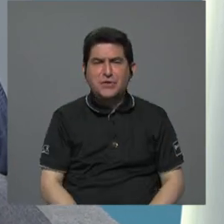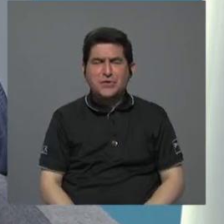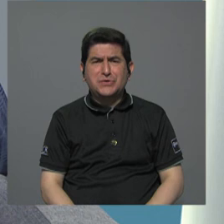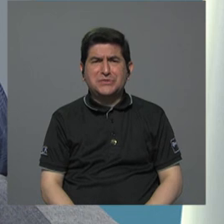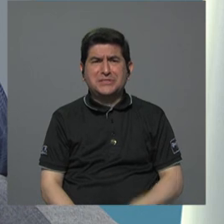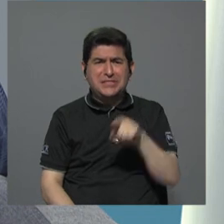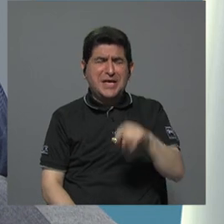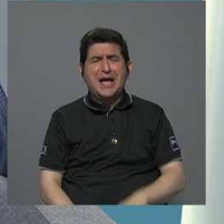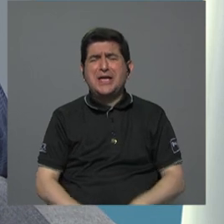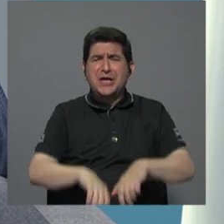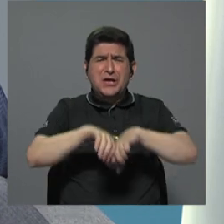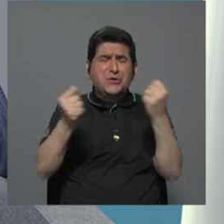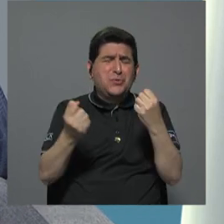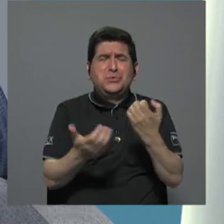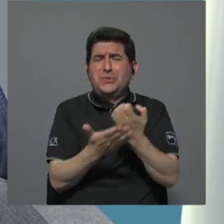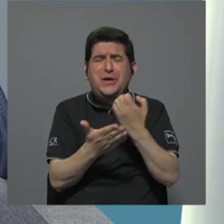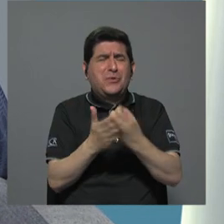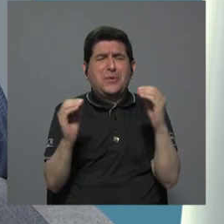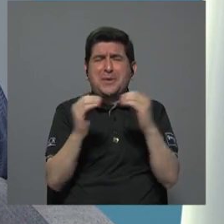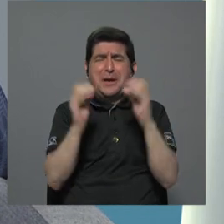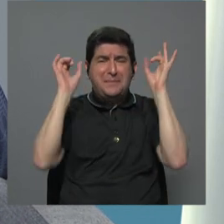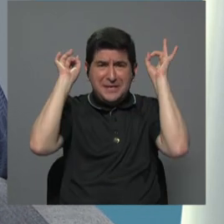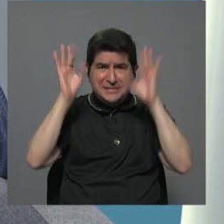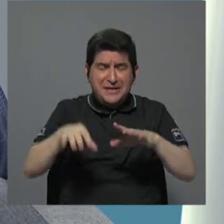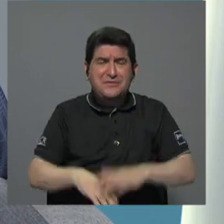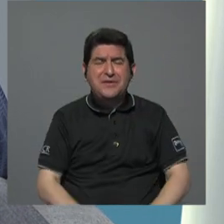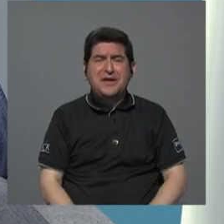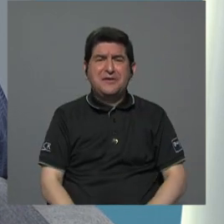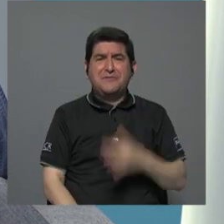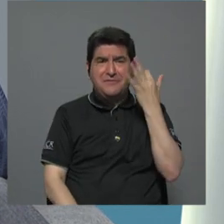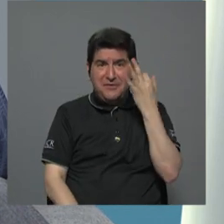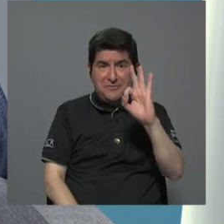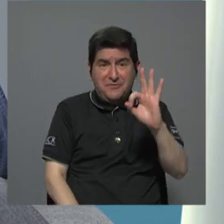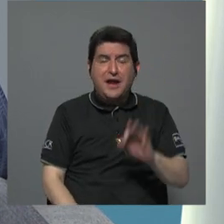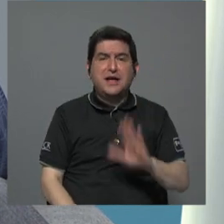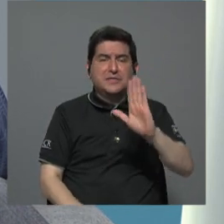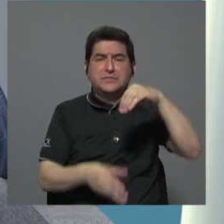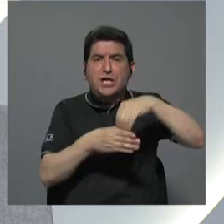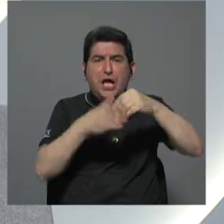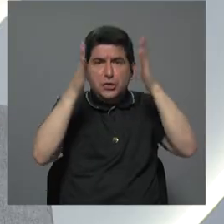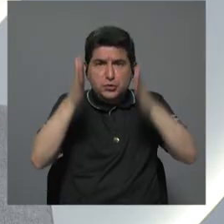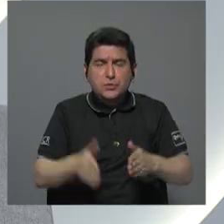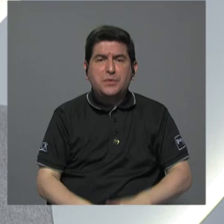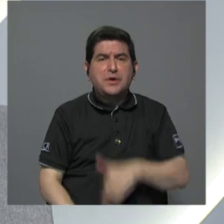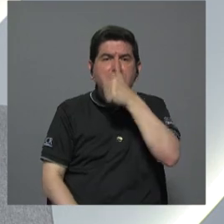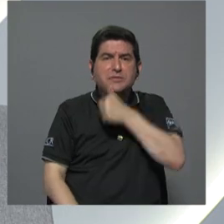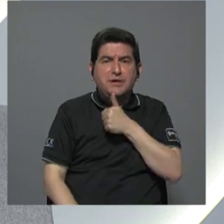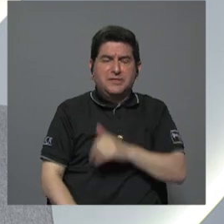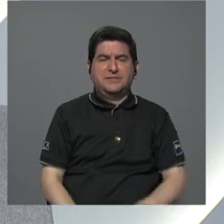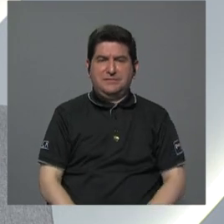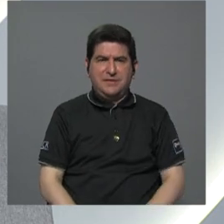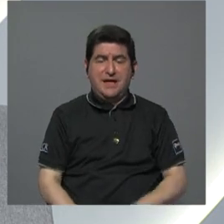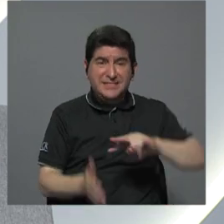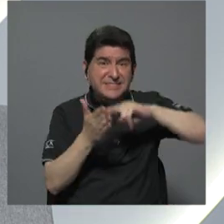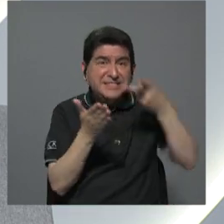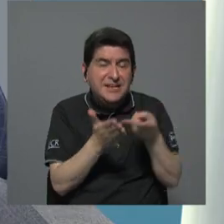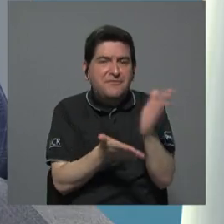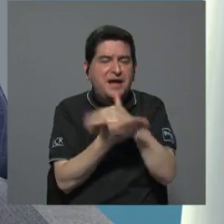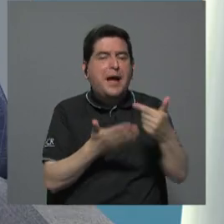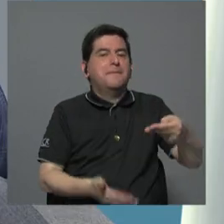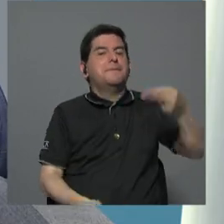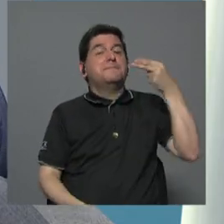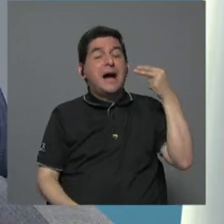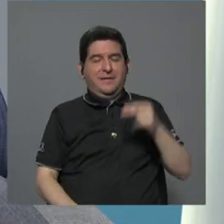más espantosa que ha tenido Francia en sus inversionistas privados para hacer un proyecto de infraestructura es decir esto es parte de la